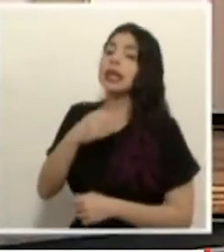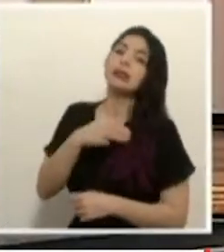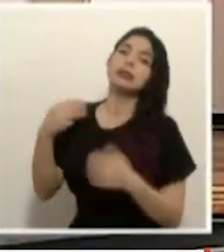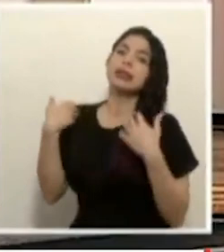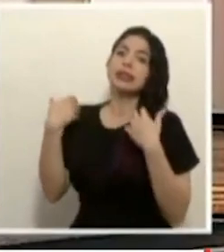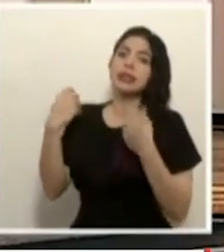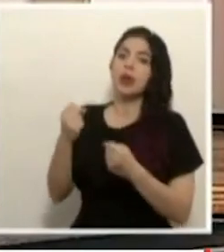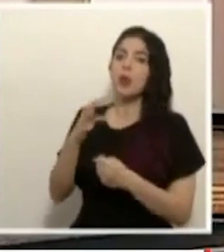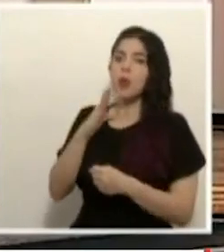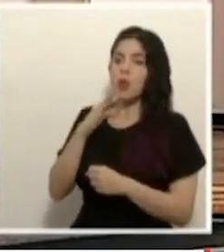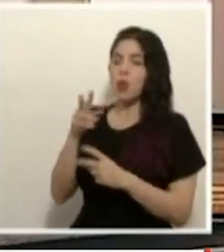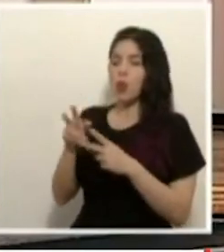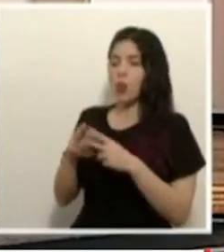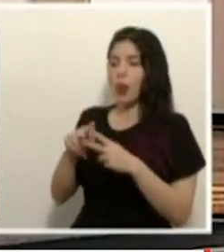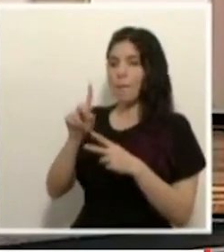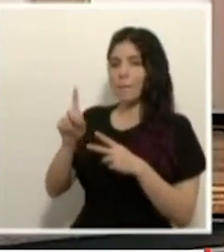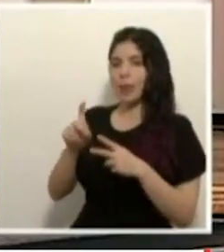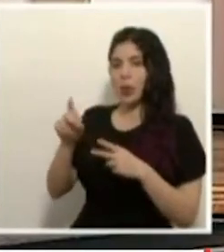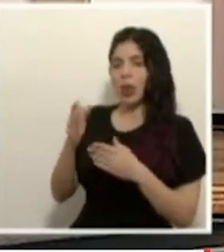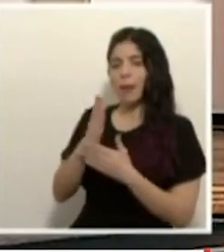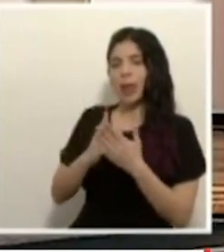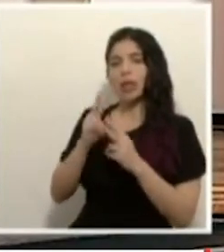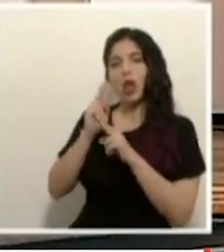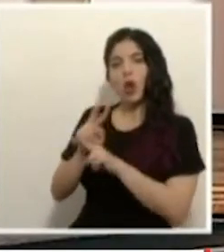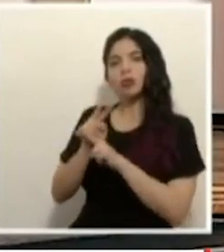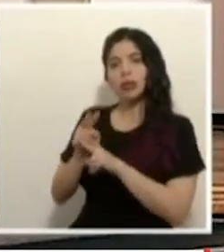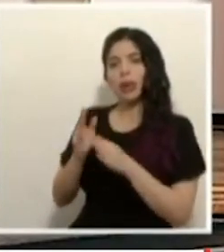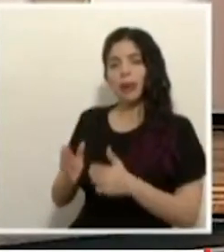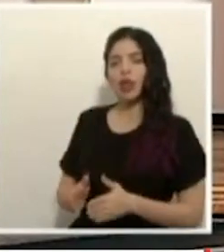atender estas dos consultas de medio el observador